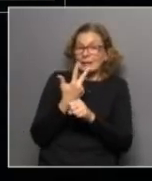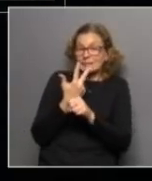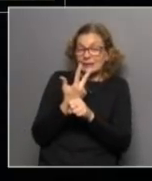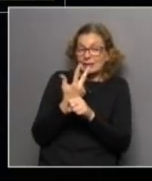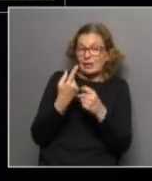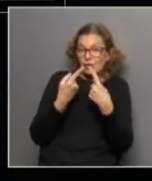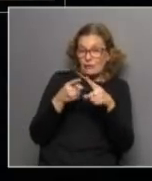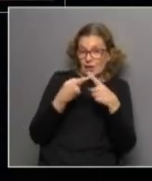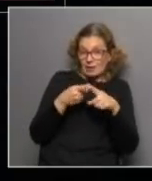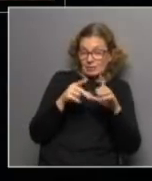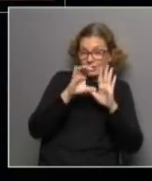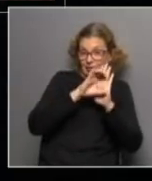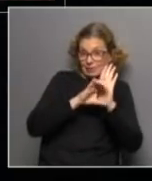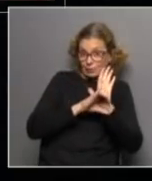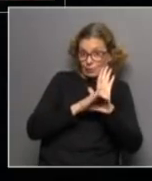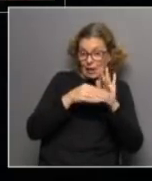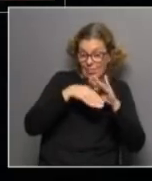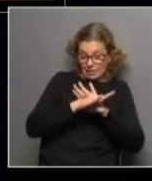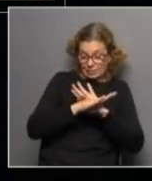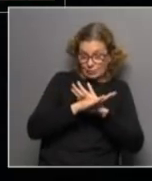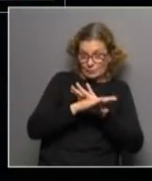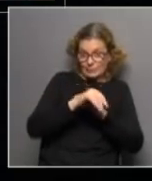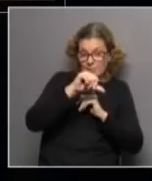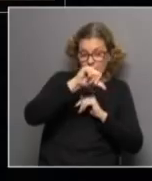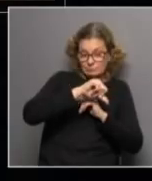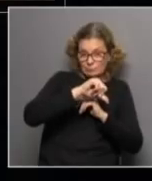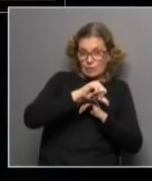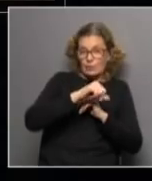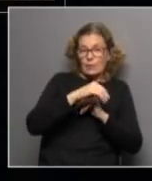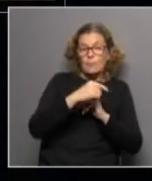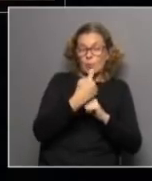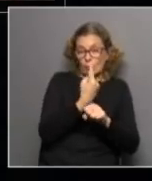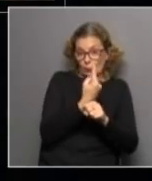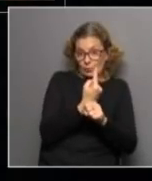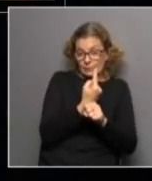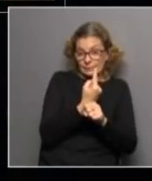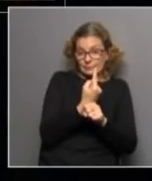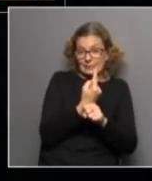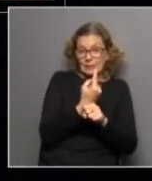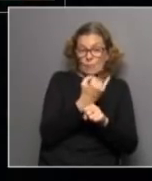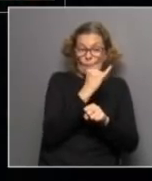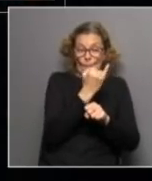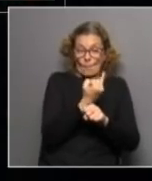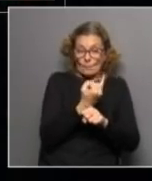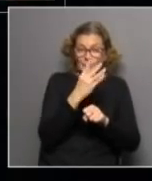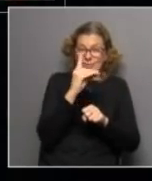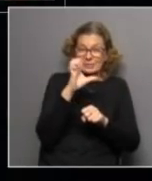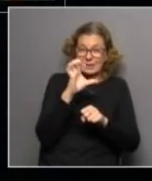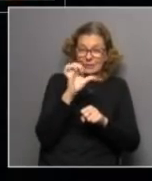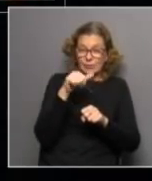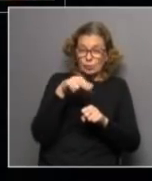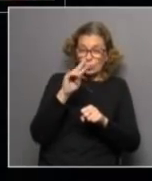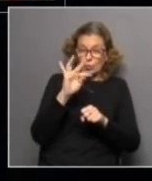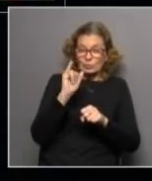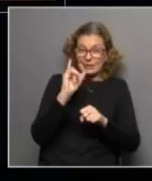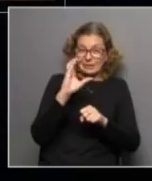categorías que entrarían dentro de la malnutrición ¿sí? está por un lado la desnutrición y hay diferentes formas de